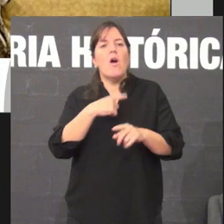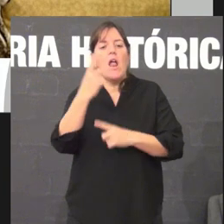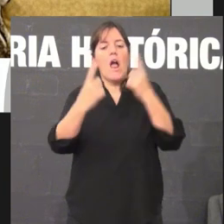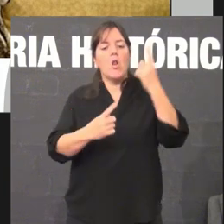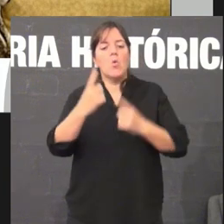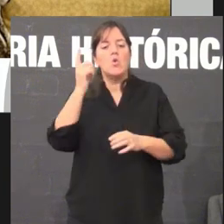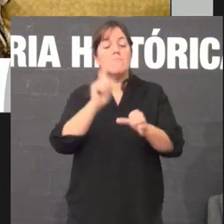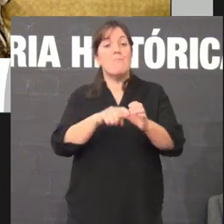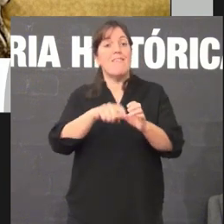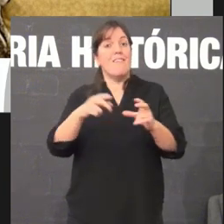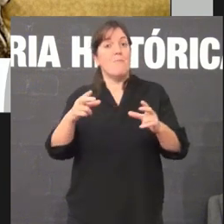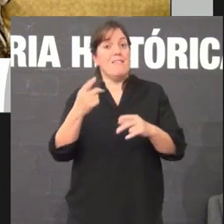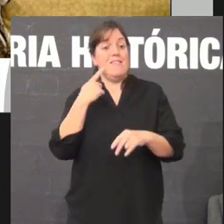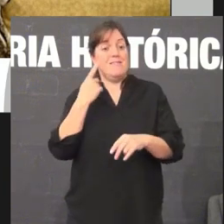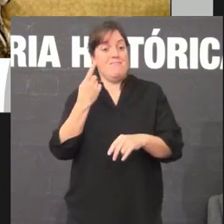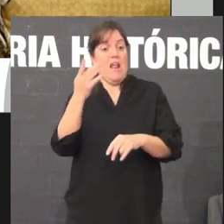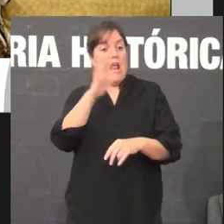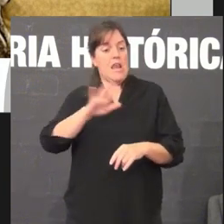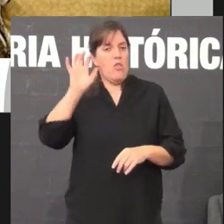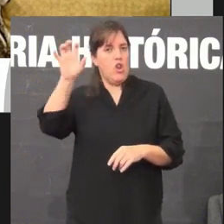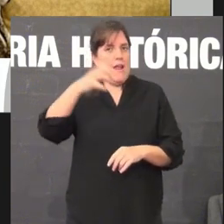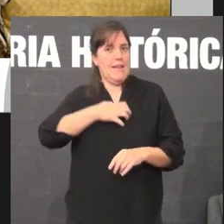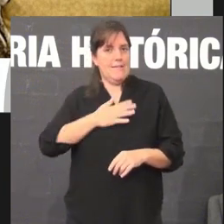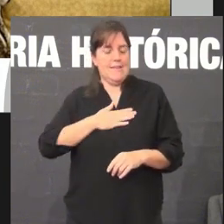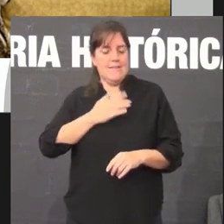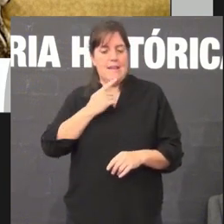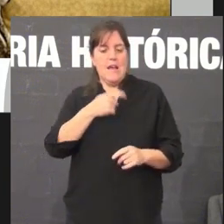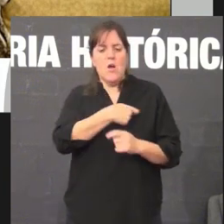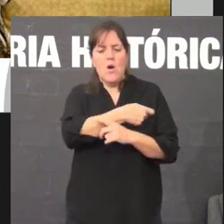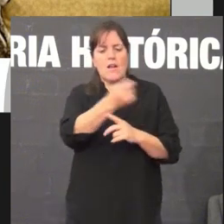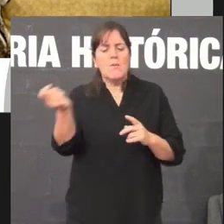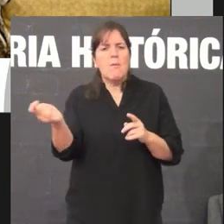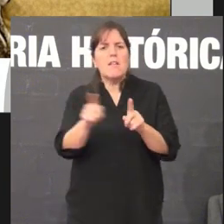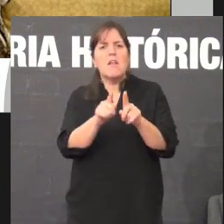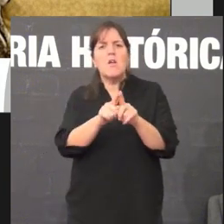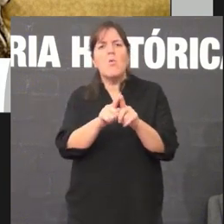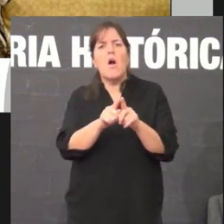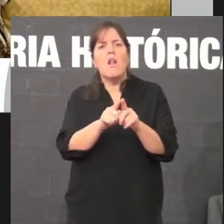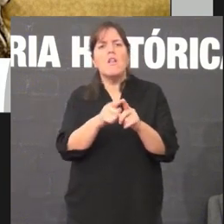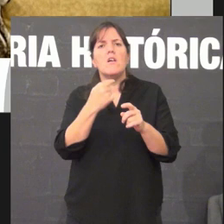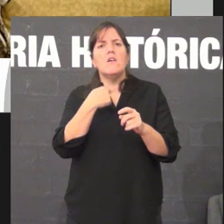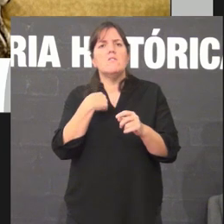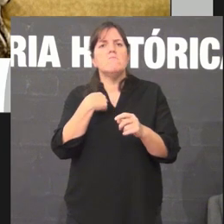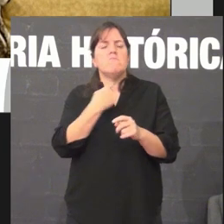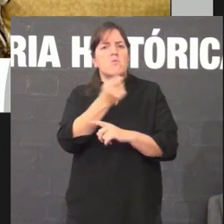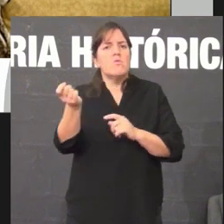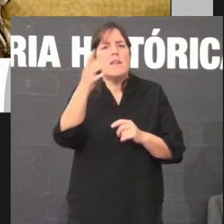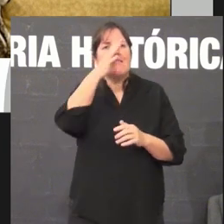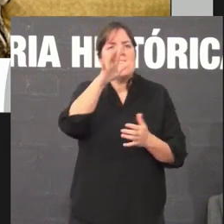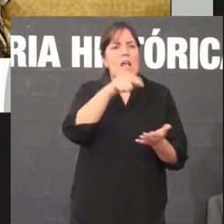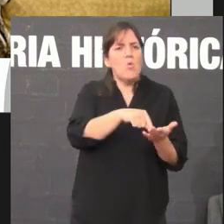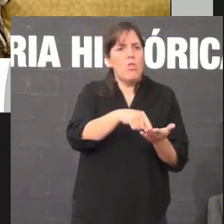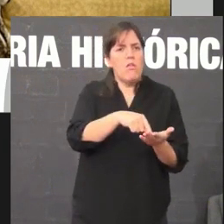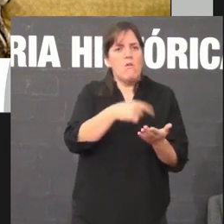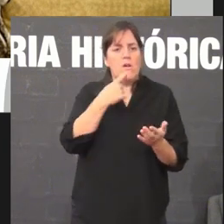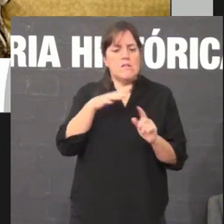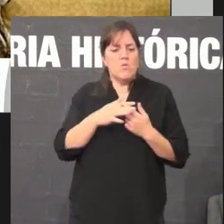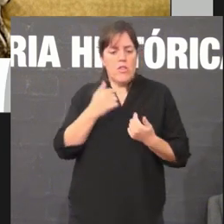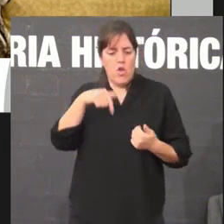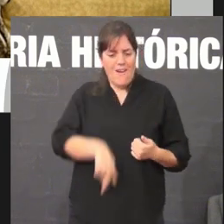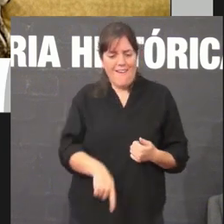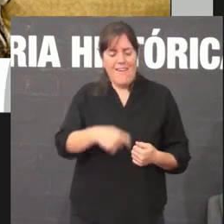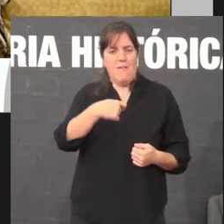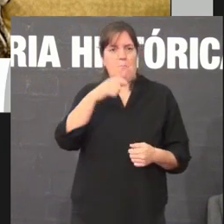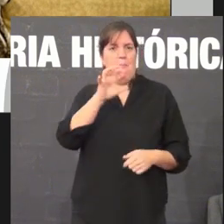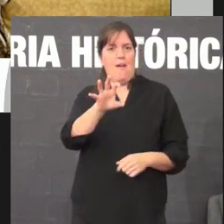militantes nacionalistas van repartindo a cada delegación internacional unha serie de denúncias sobre o que estaba acontecendo no país. o que